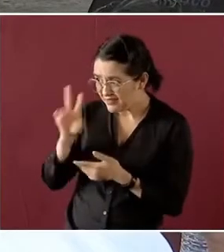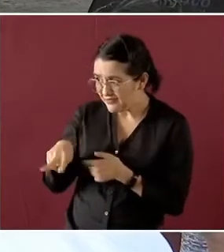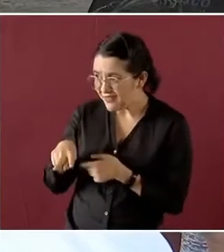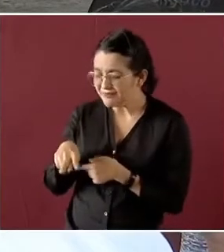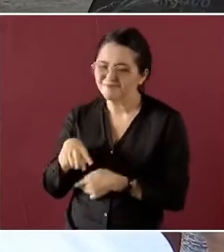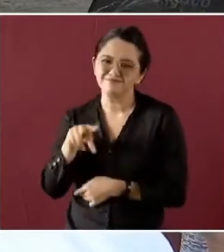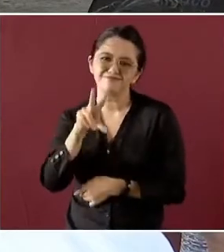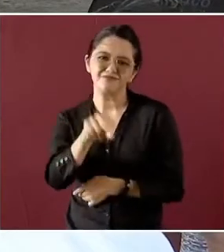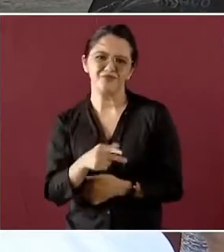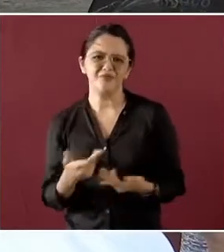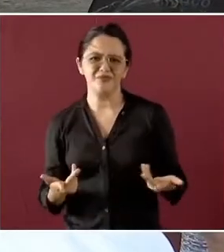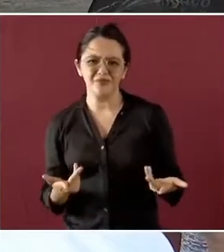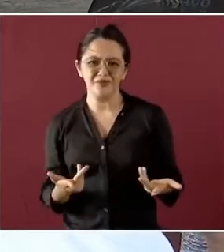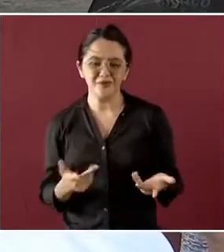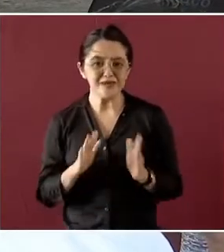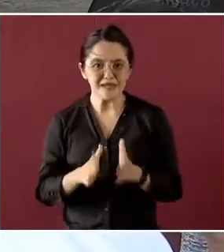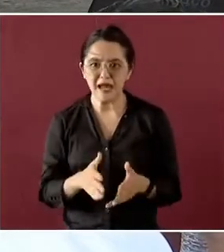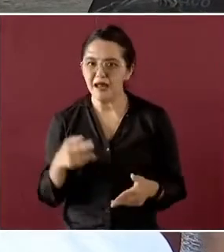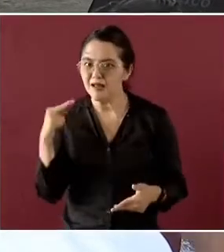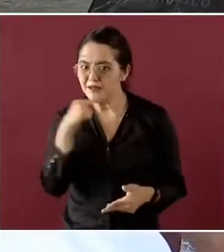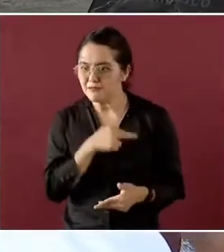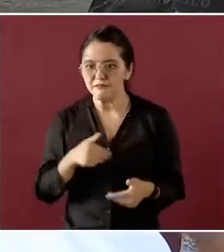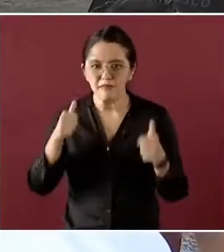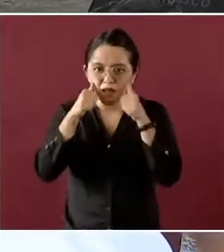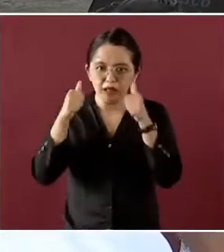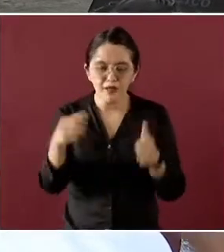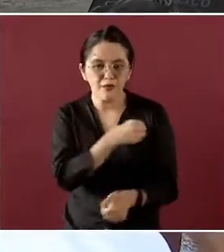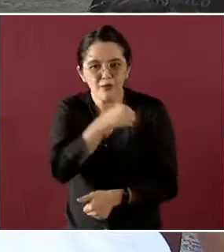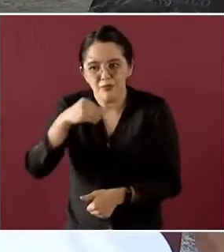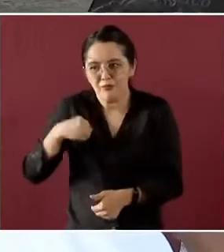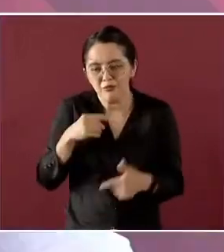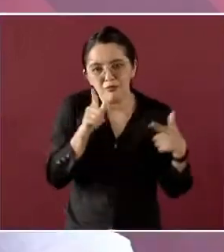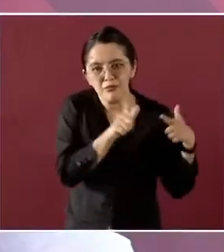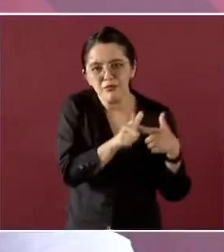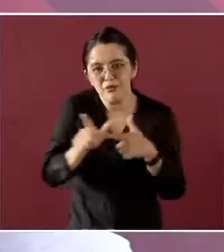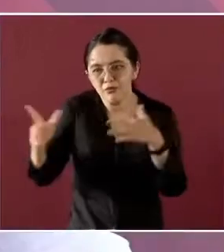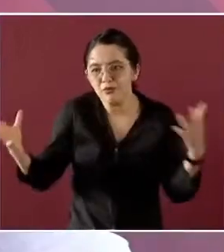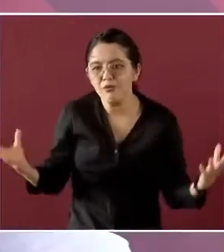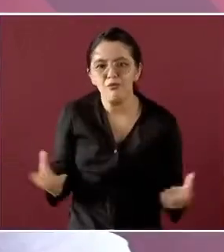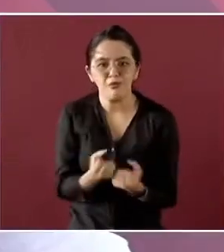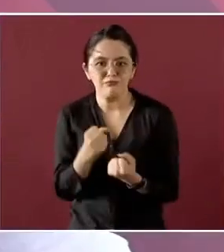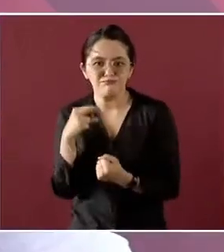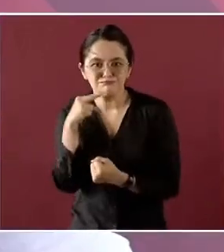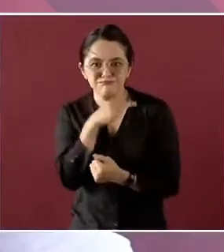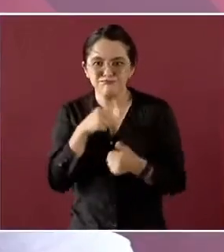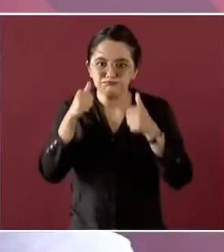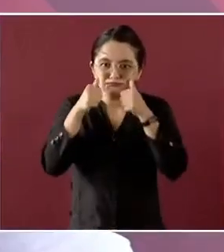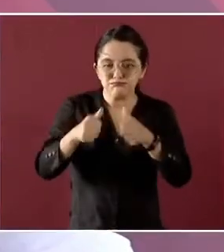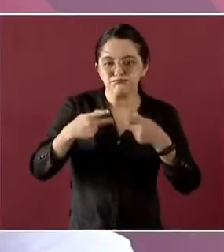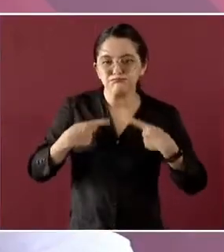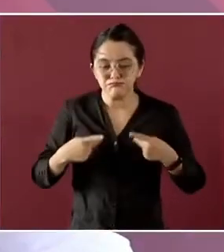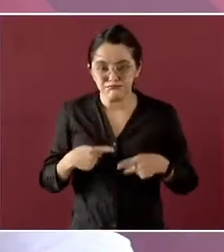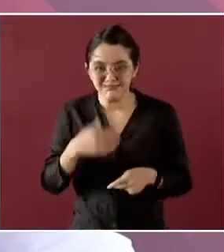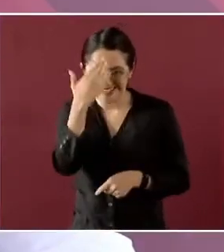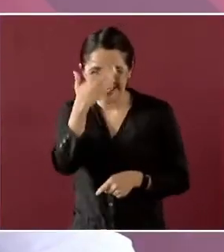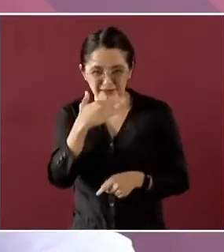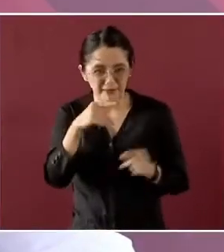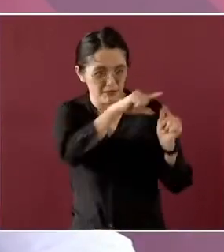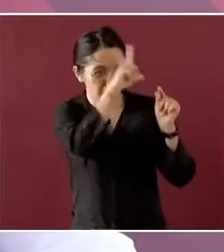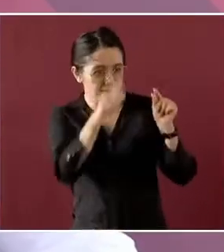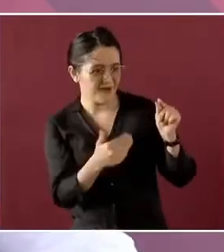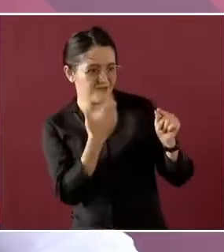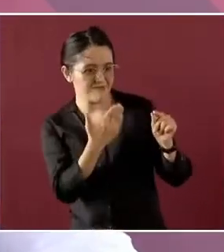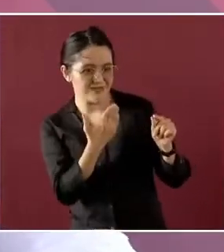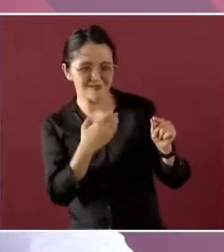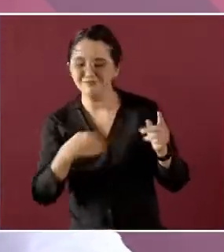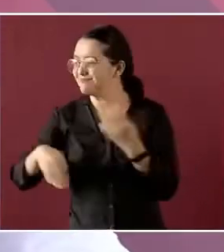trabajando, juntos, con velocidad, a favor del país y de su gente. Sabemos que si le va bien a México, nos va bien a